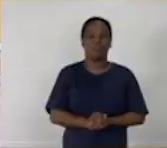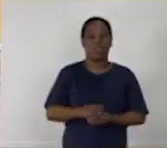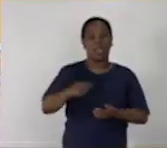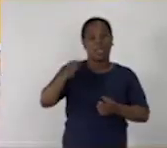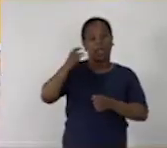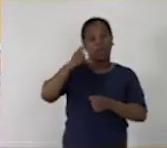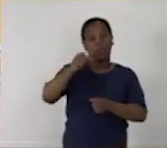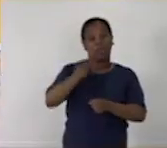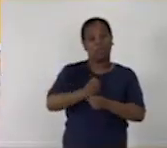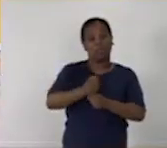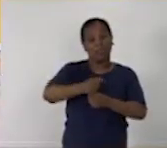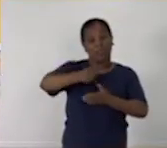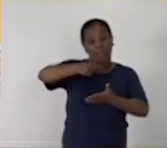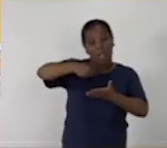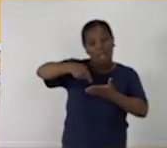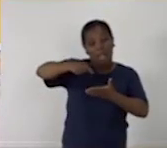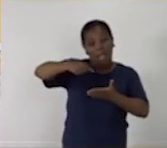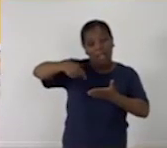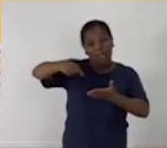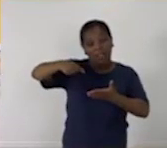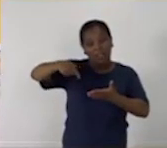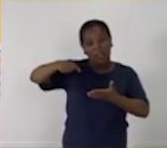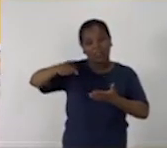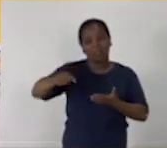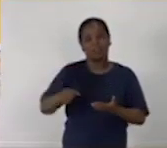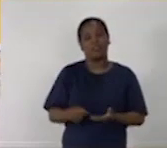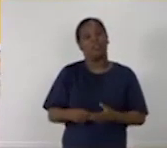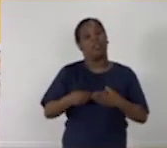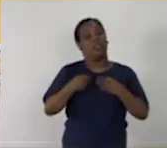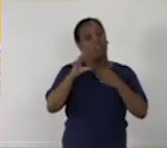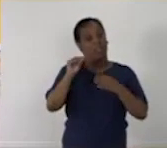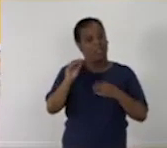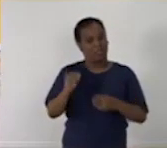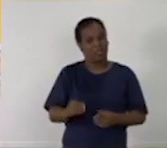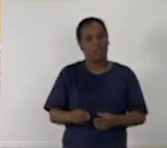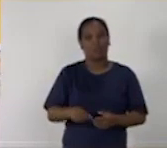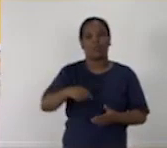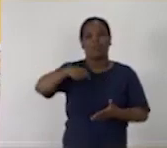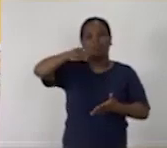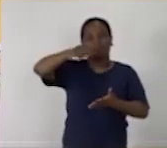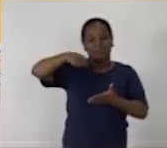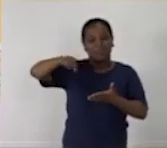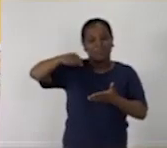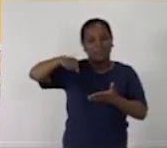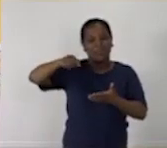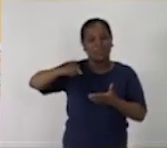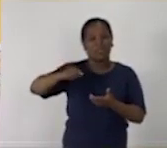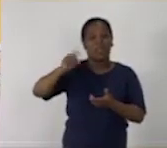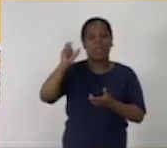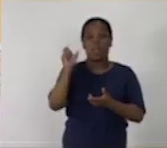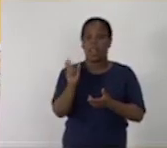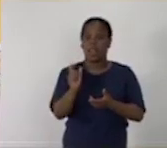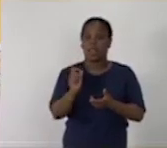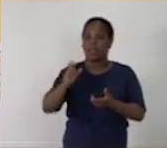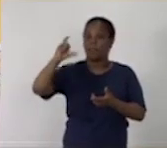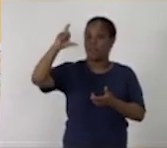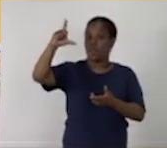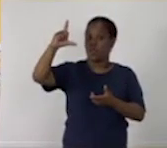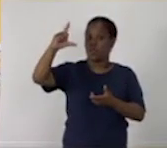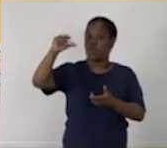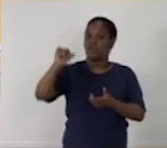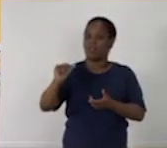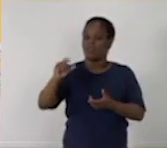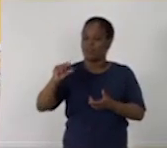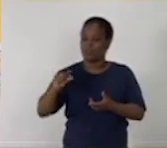En el cuaderno de caligrafía, les propongo que ejerciten el trazado, correcto por supuesto, de las letras